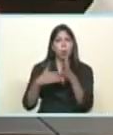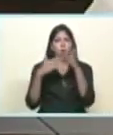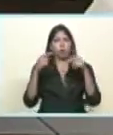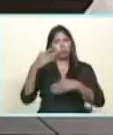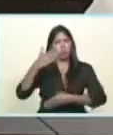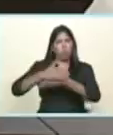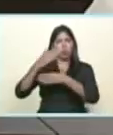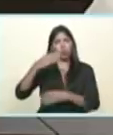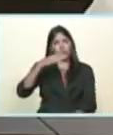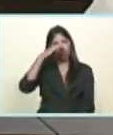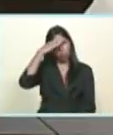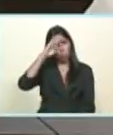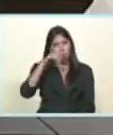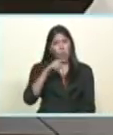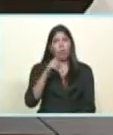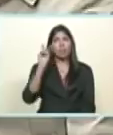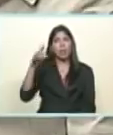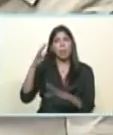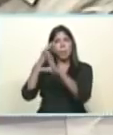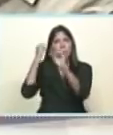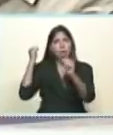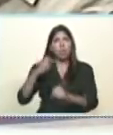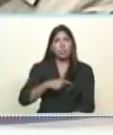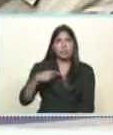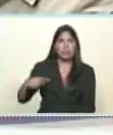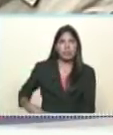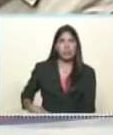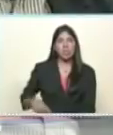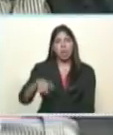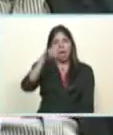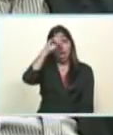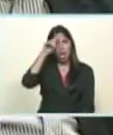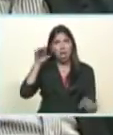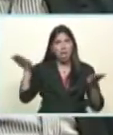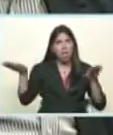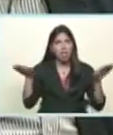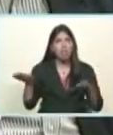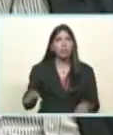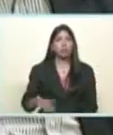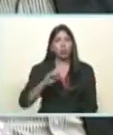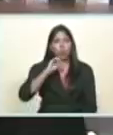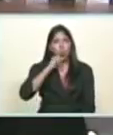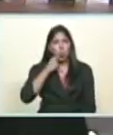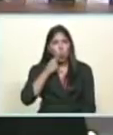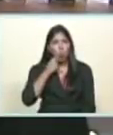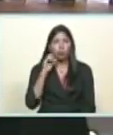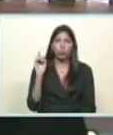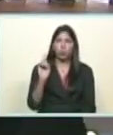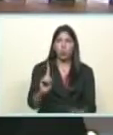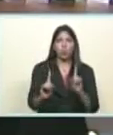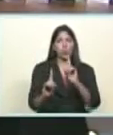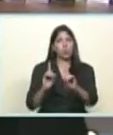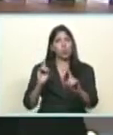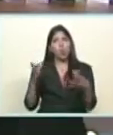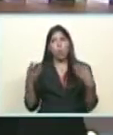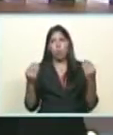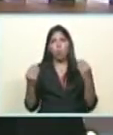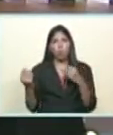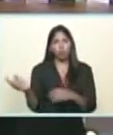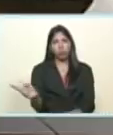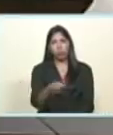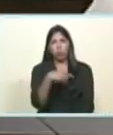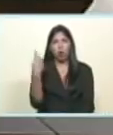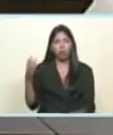Hablaron los embajadores de la India, de China, de Egipto, de Rusia, del mundo entero. El mundo